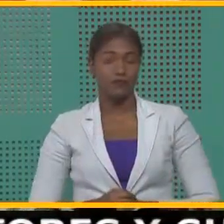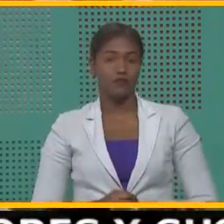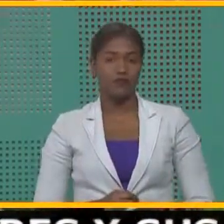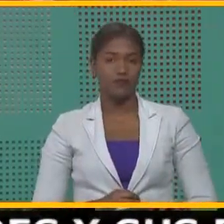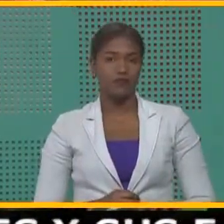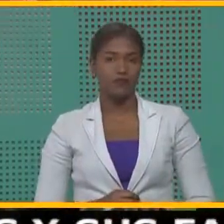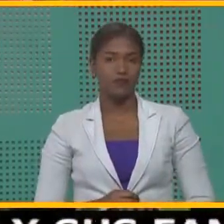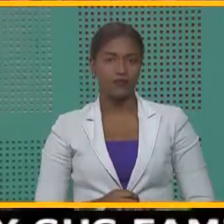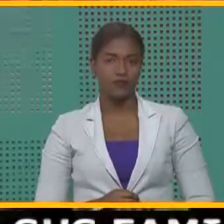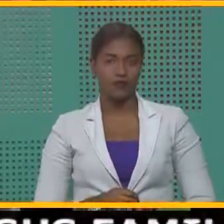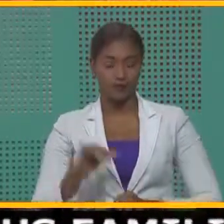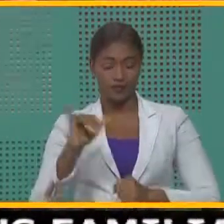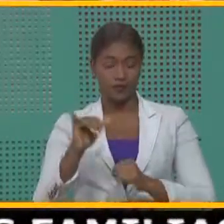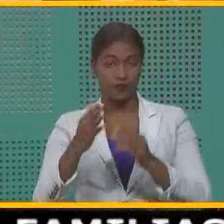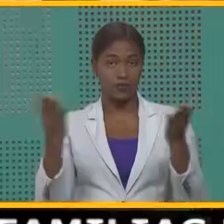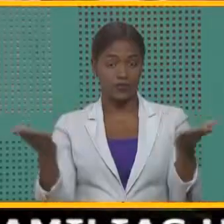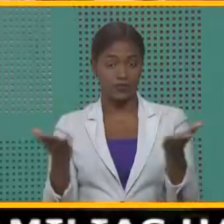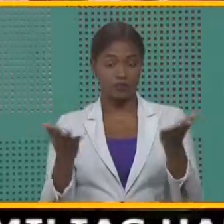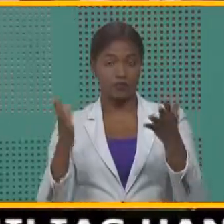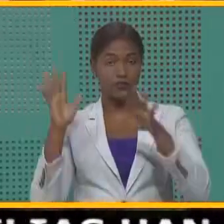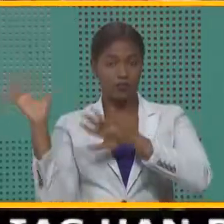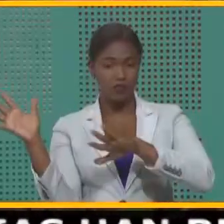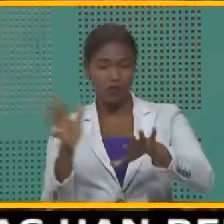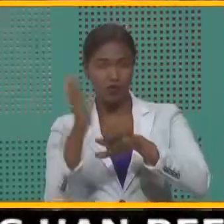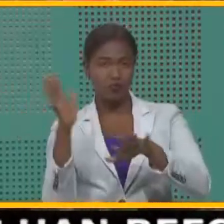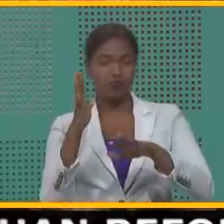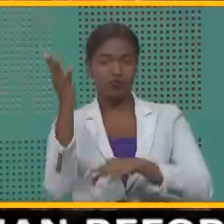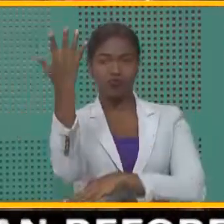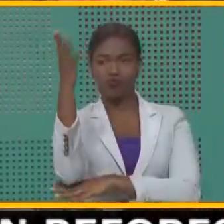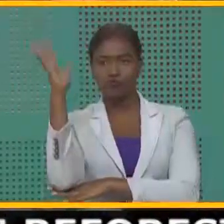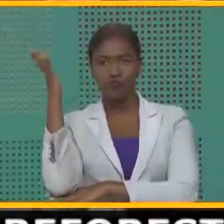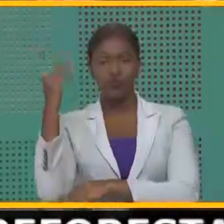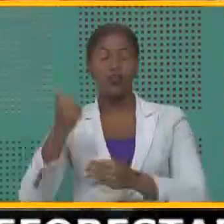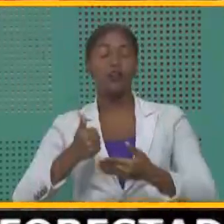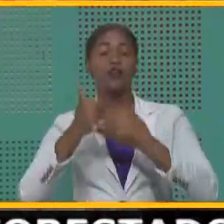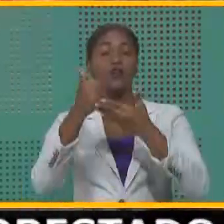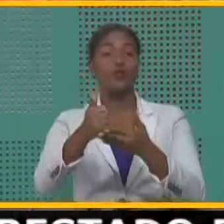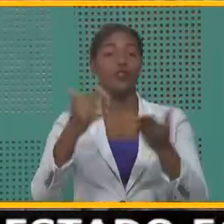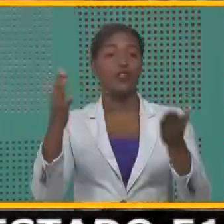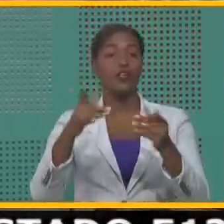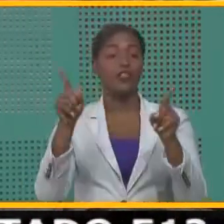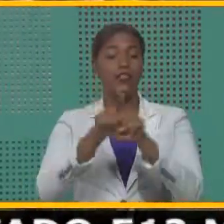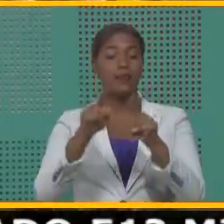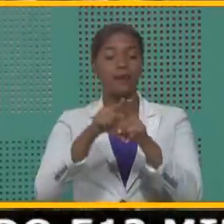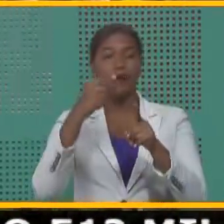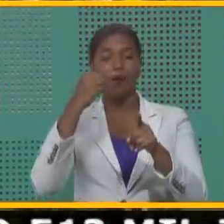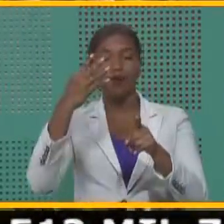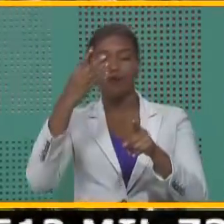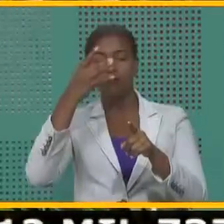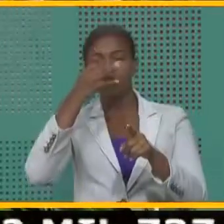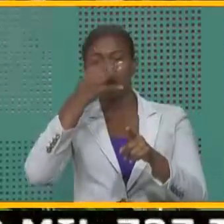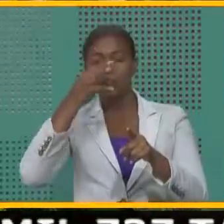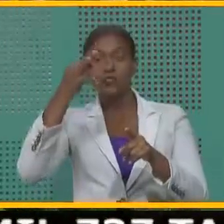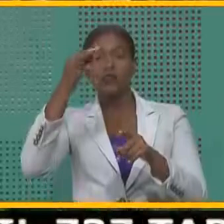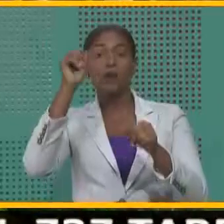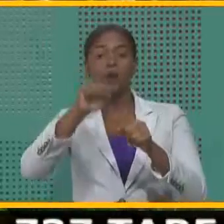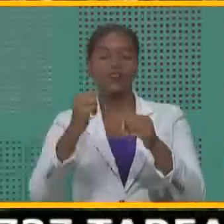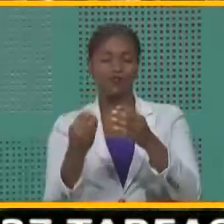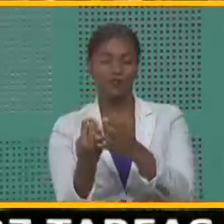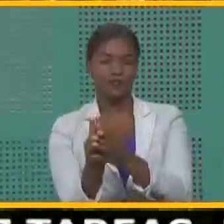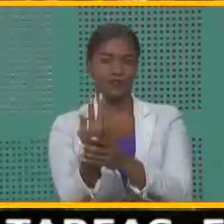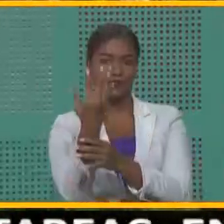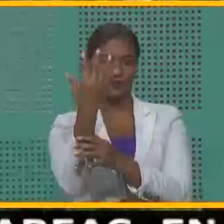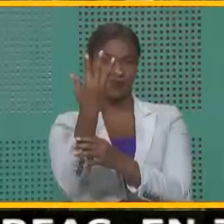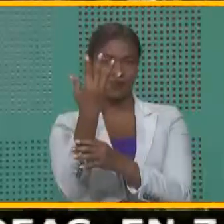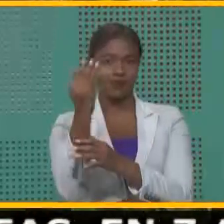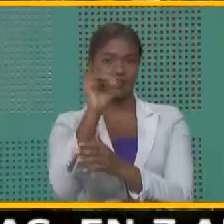el clima, la vegetación favorece que también en la vainilla se pueda sembrar. Y nosotros,